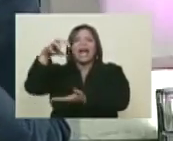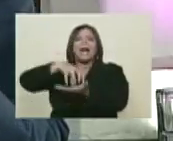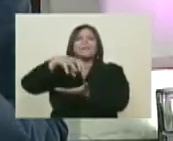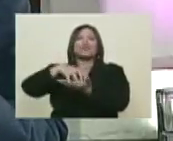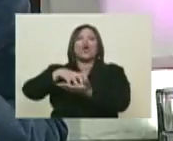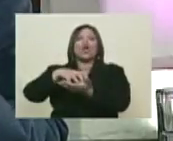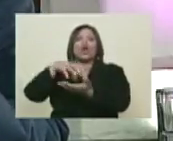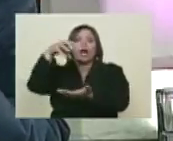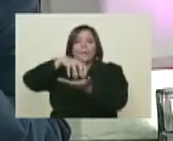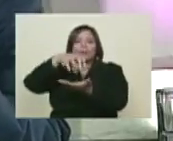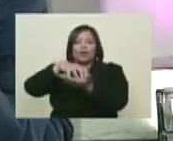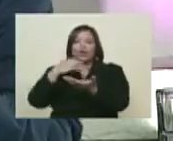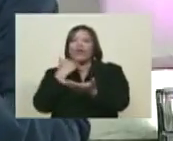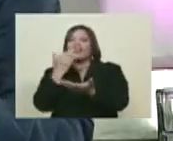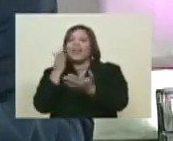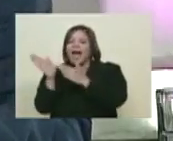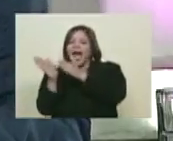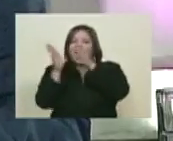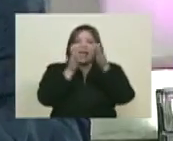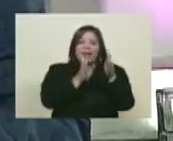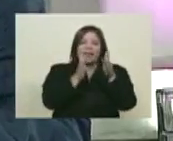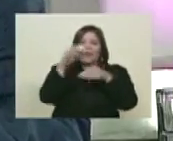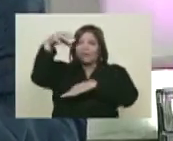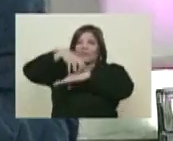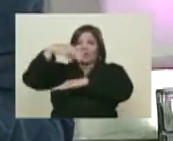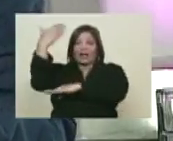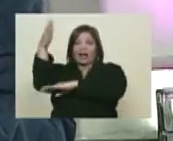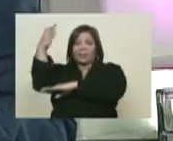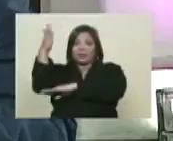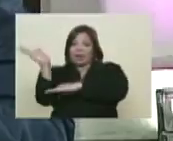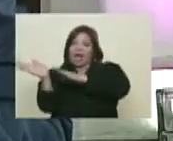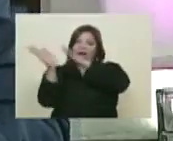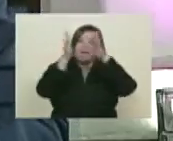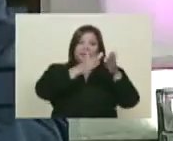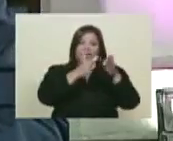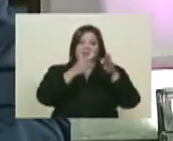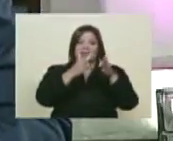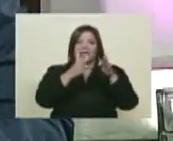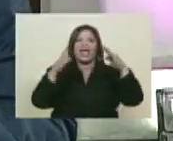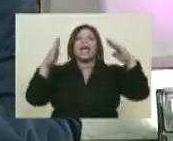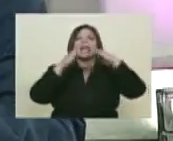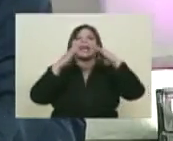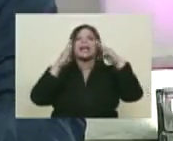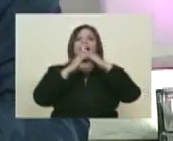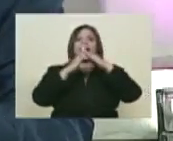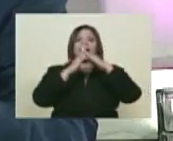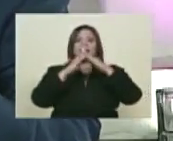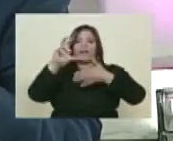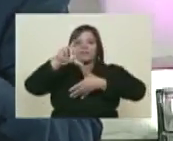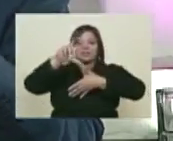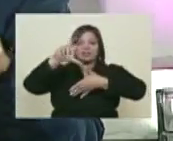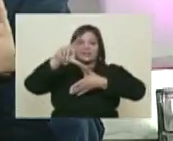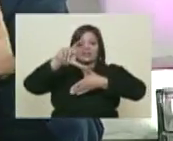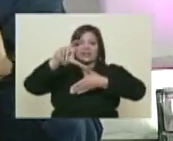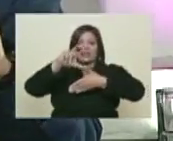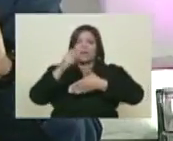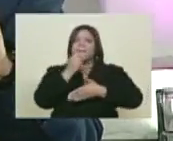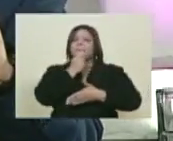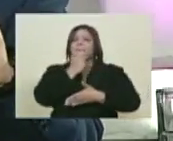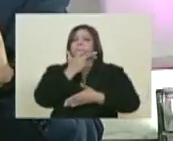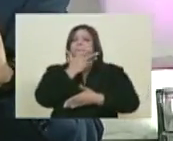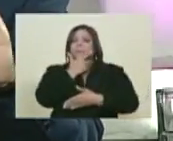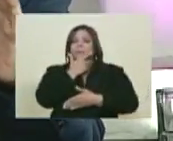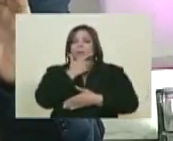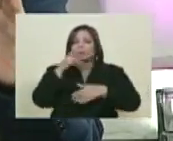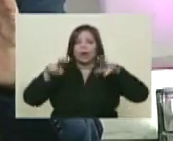llamado Palacio de las Academias está la antigua sede de la Biblioteca Nacional y ahora queda allí la Casa Bicentenario. Ahí está dispuesta una hermosa exposición